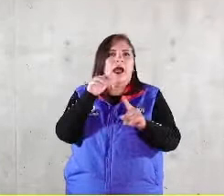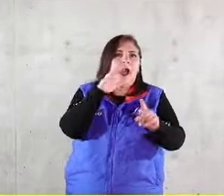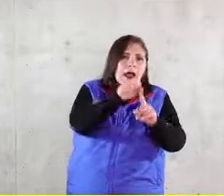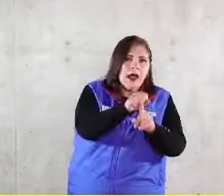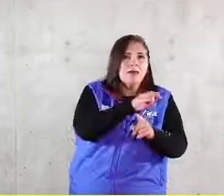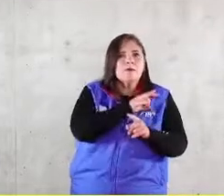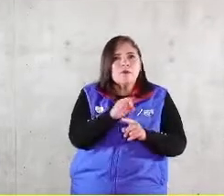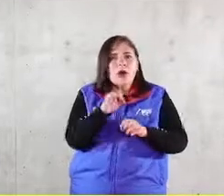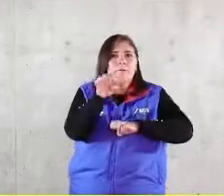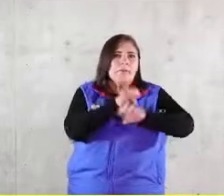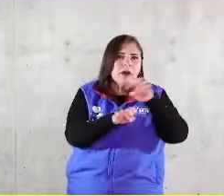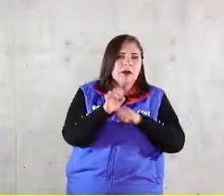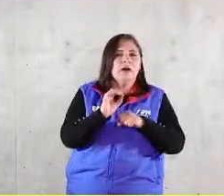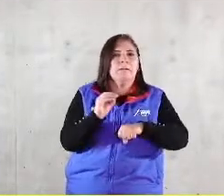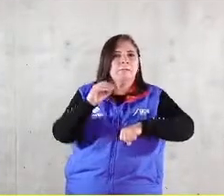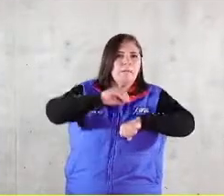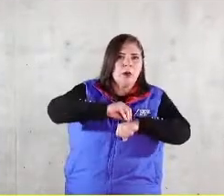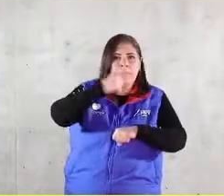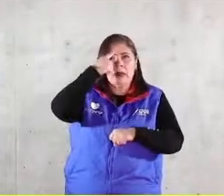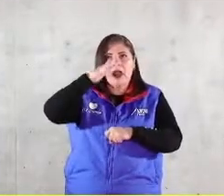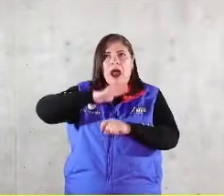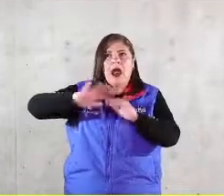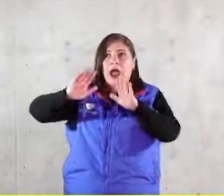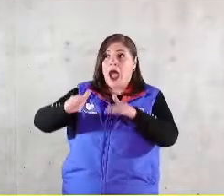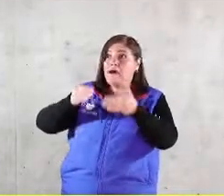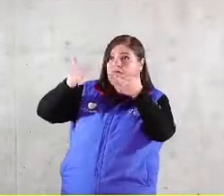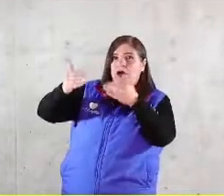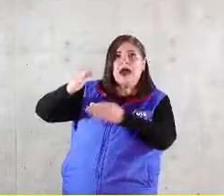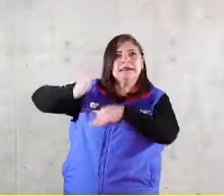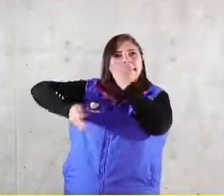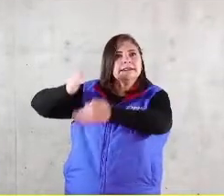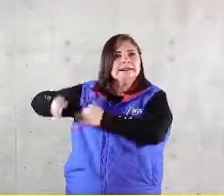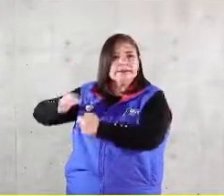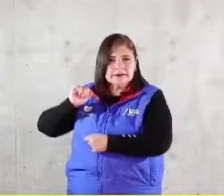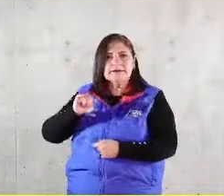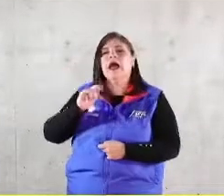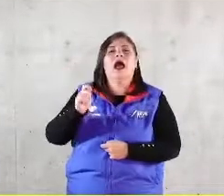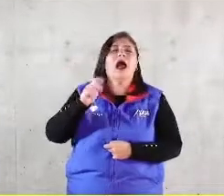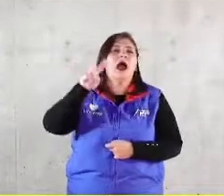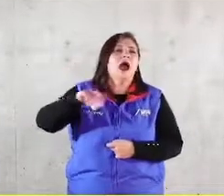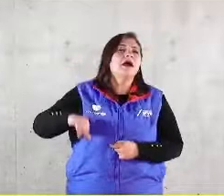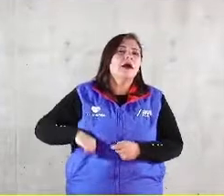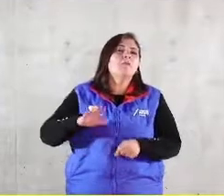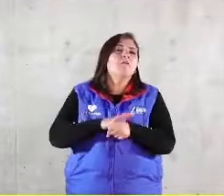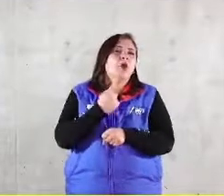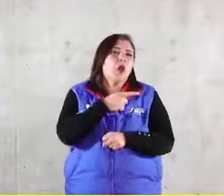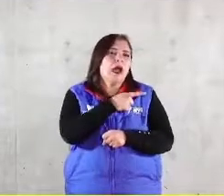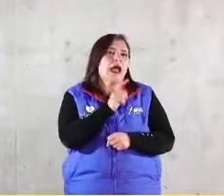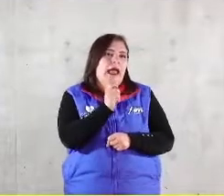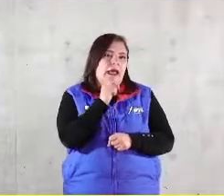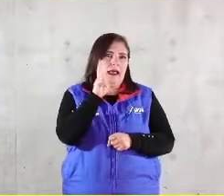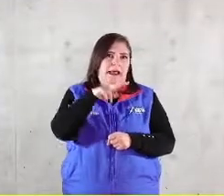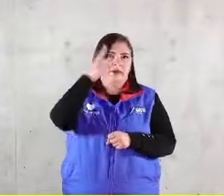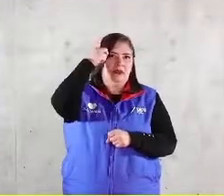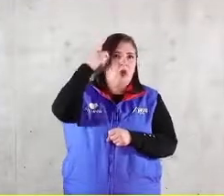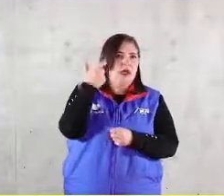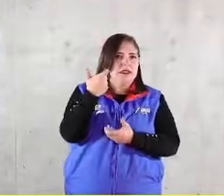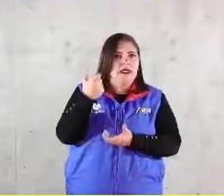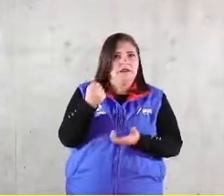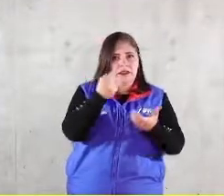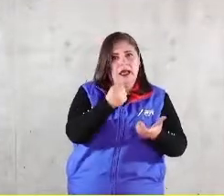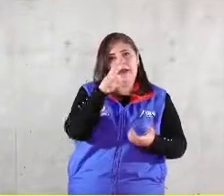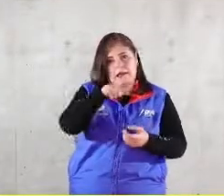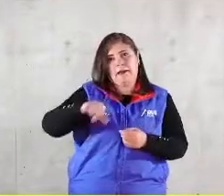práctica, ponerla a prueba y que el mercado la acepte, interesan porque son dueños del capital, los accionistas. Los